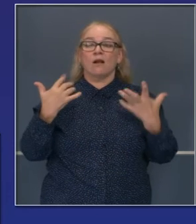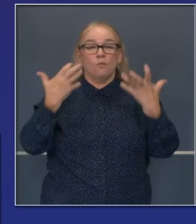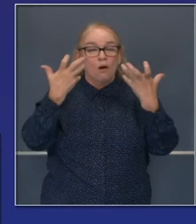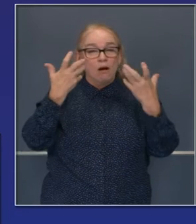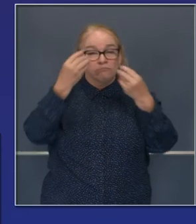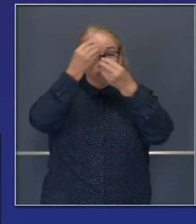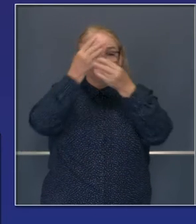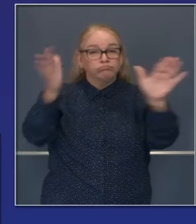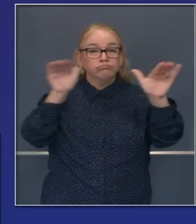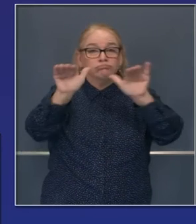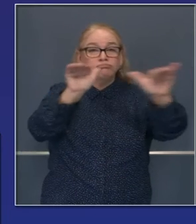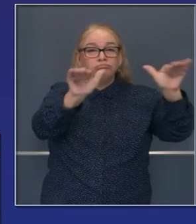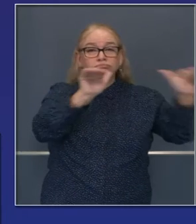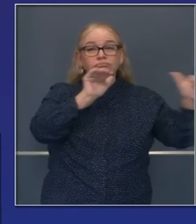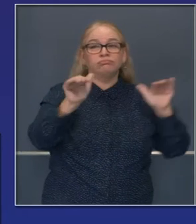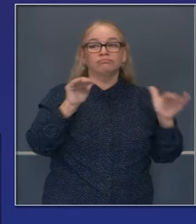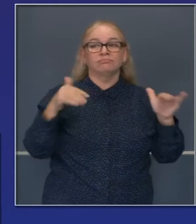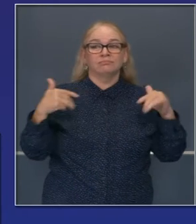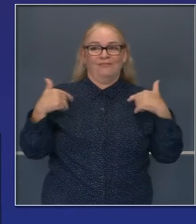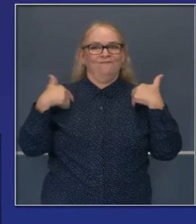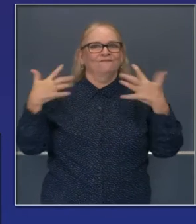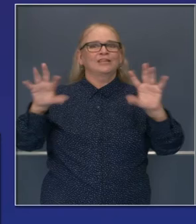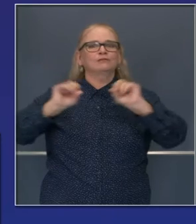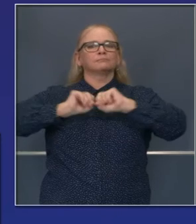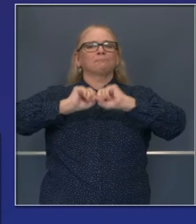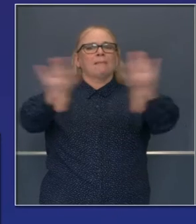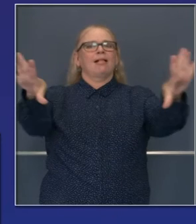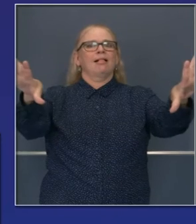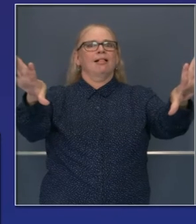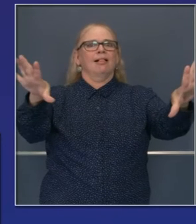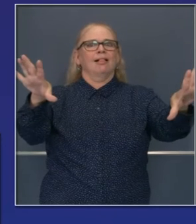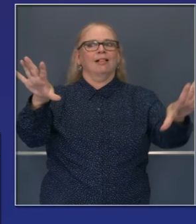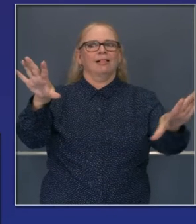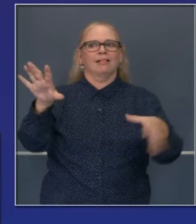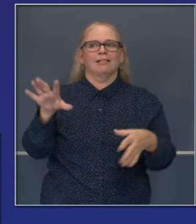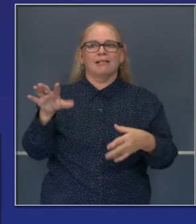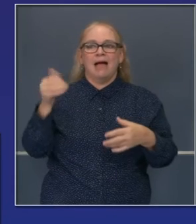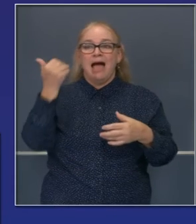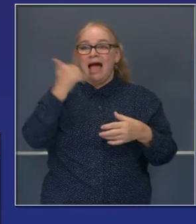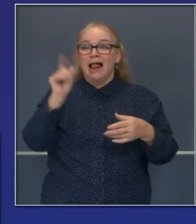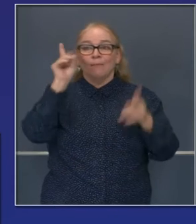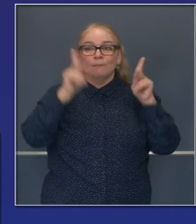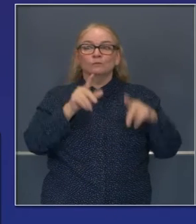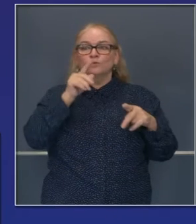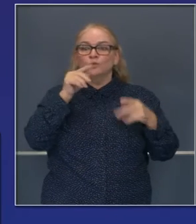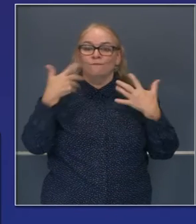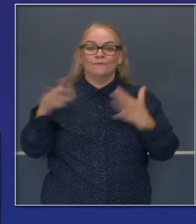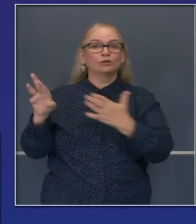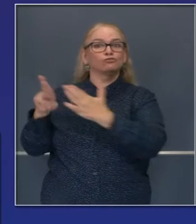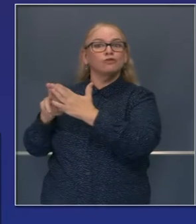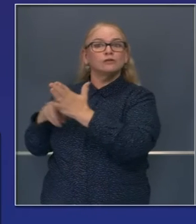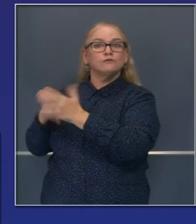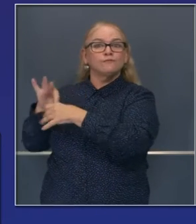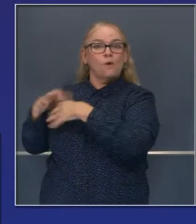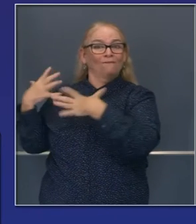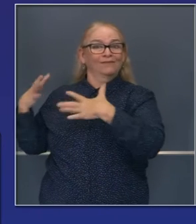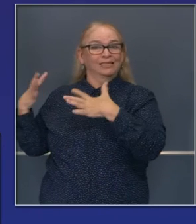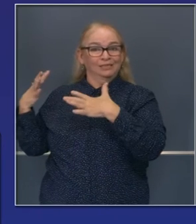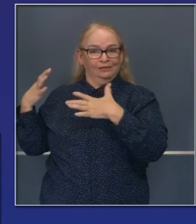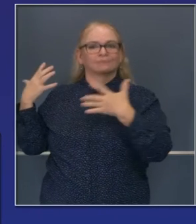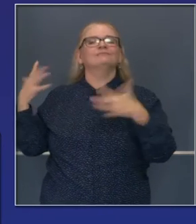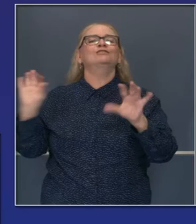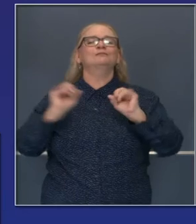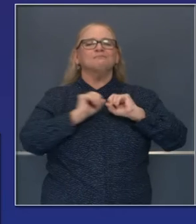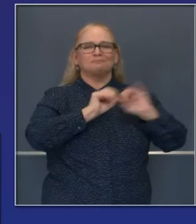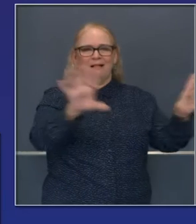recién difundimos, acabamos de enviar a todos los votantes empadronados en el estado de